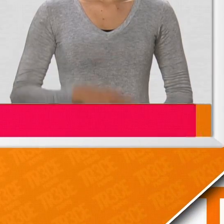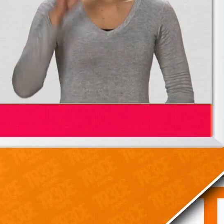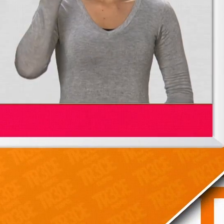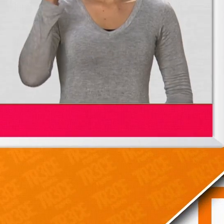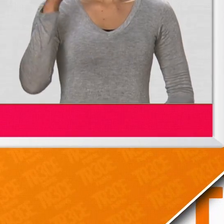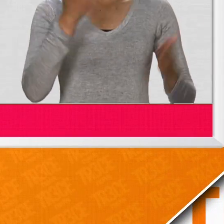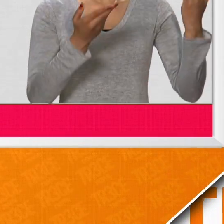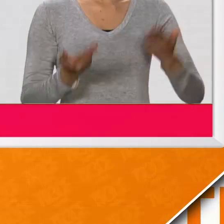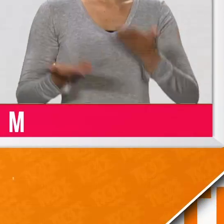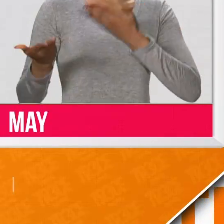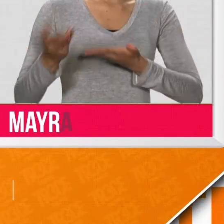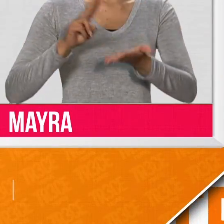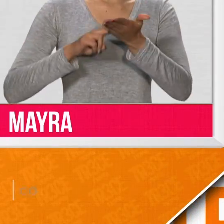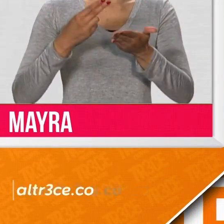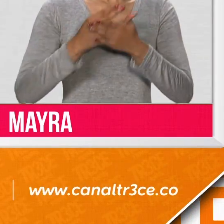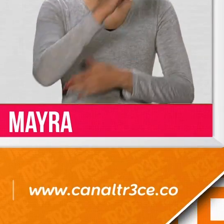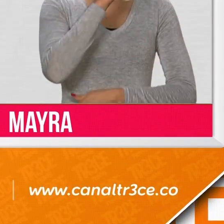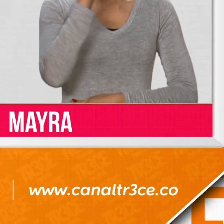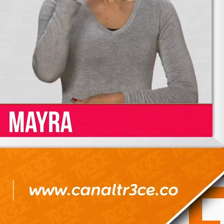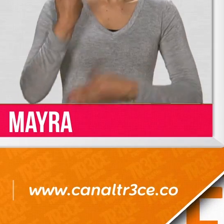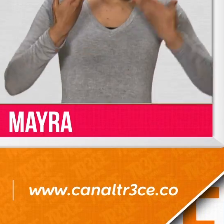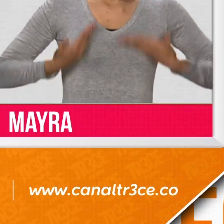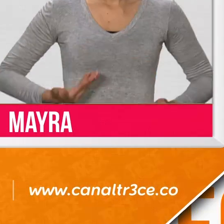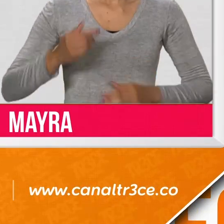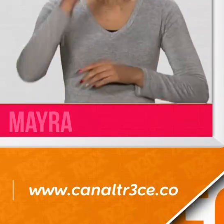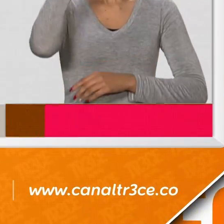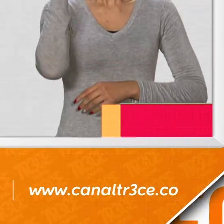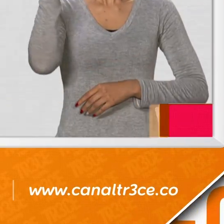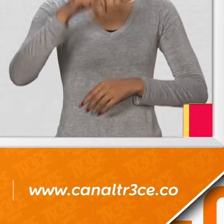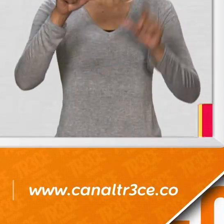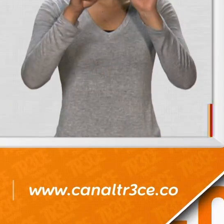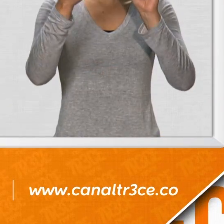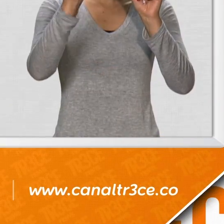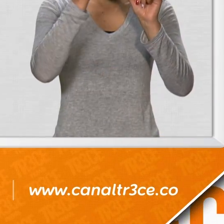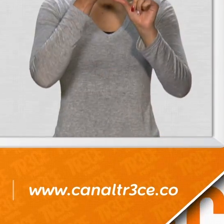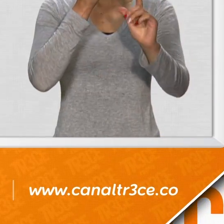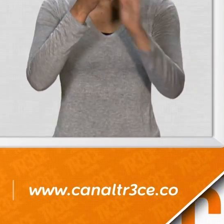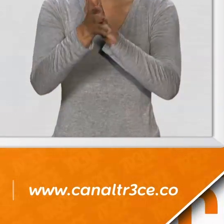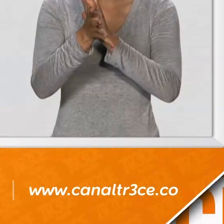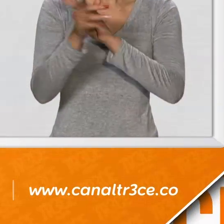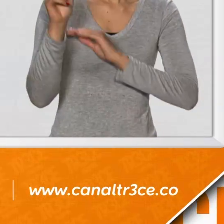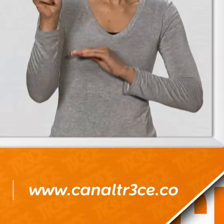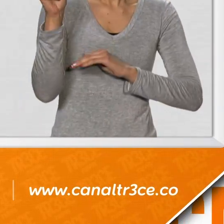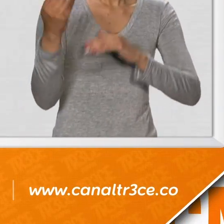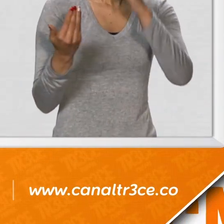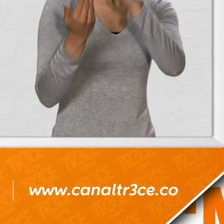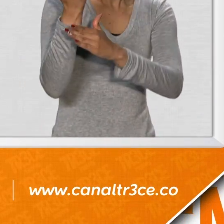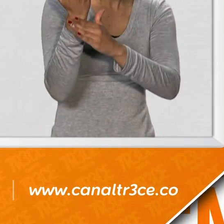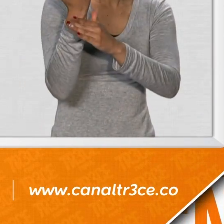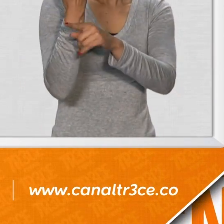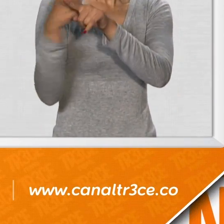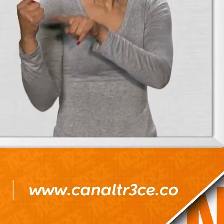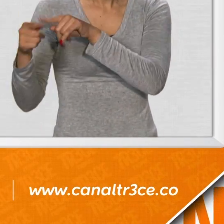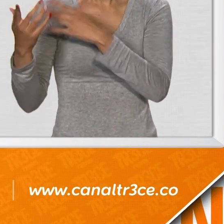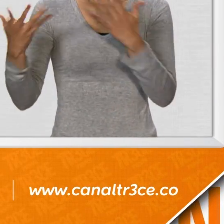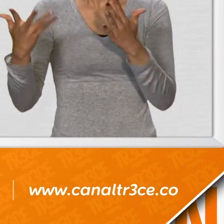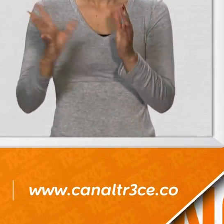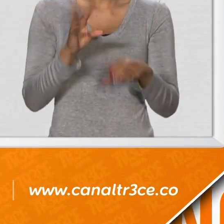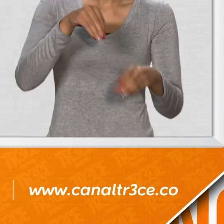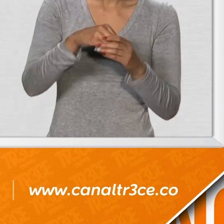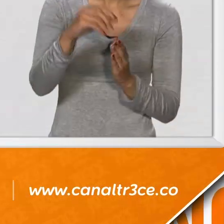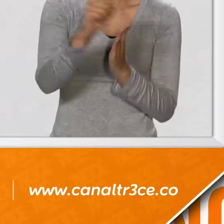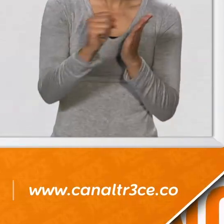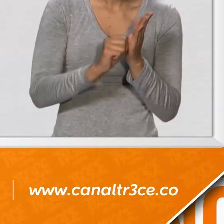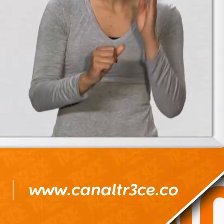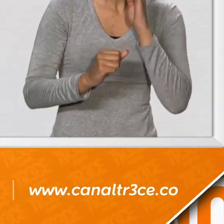Hola, bienvenidos, ella es Mayra, yo soy López y estas las noticias en 13 News. Innovaciones, gadgets, nuevos aparatos